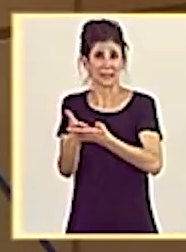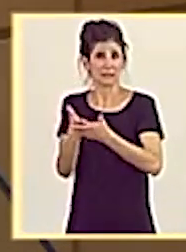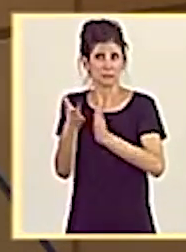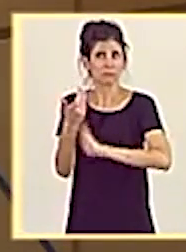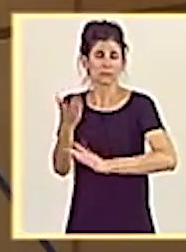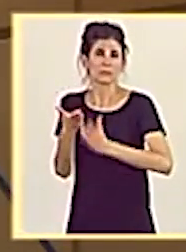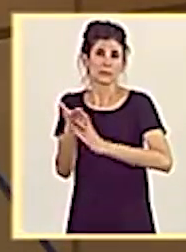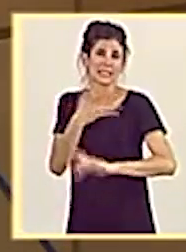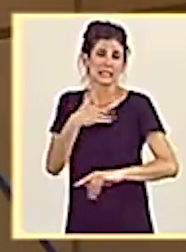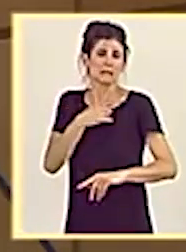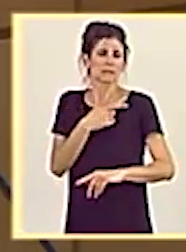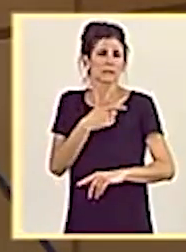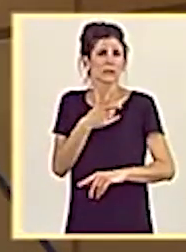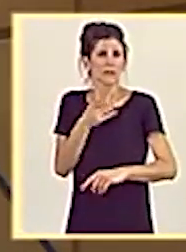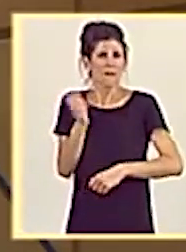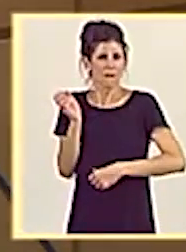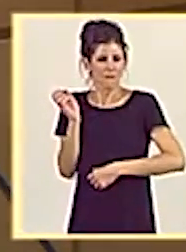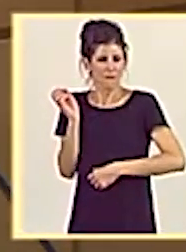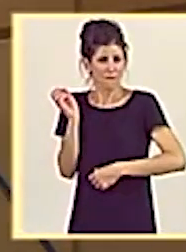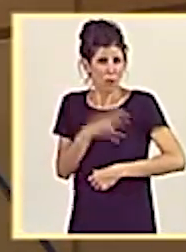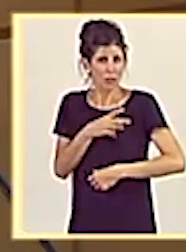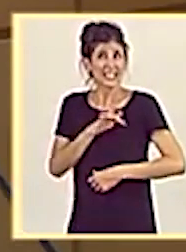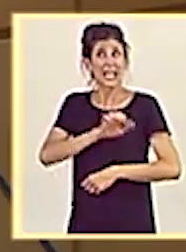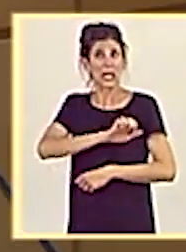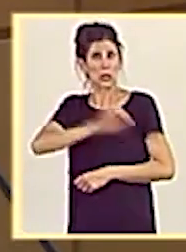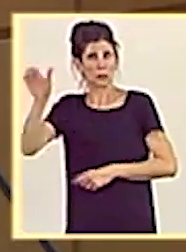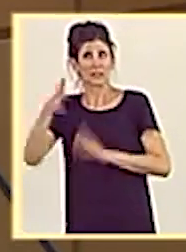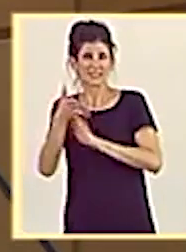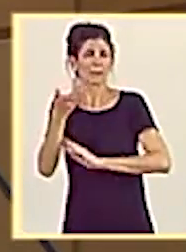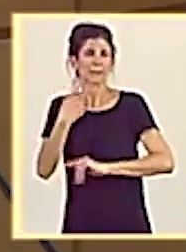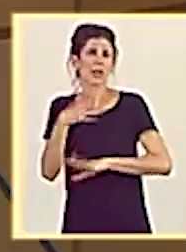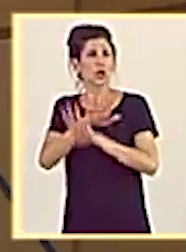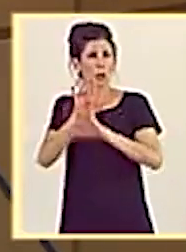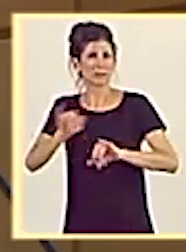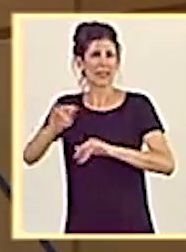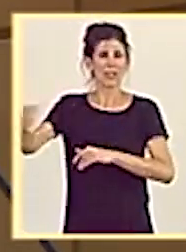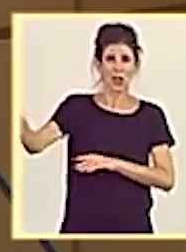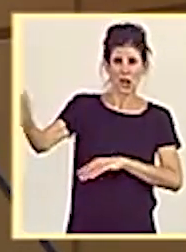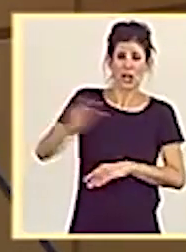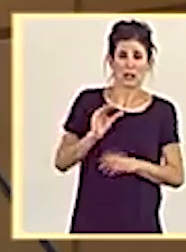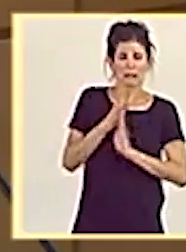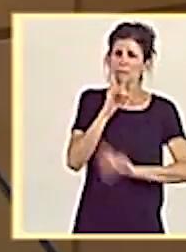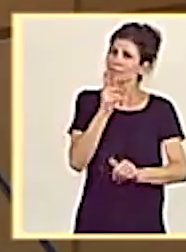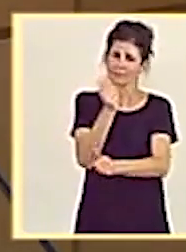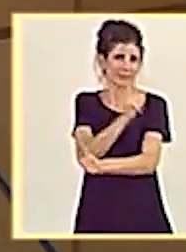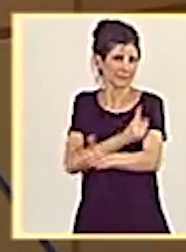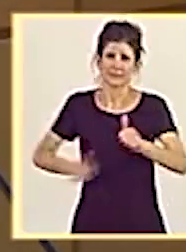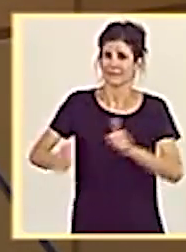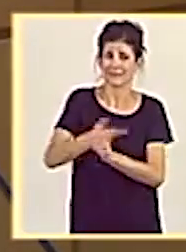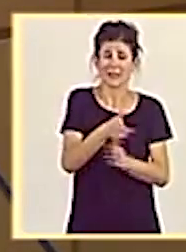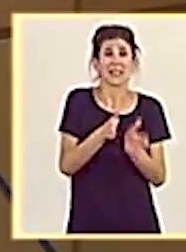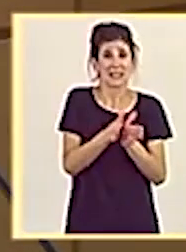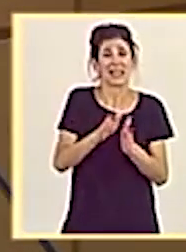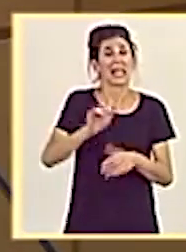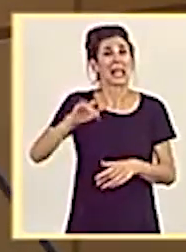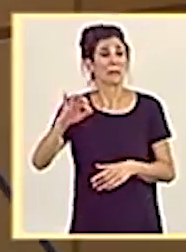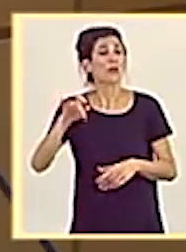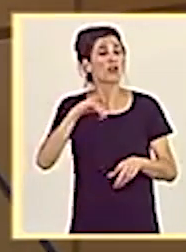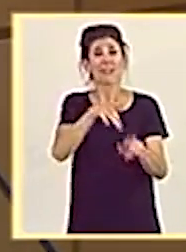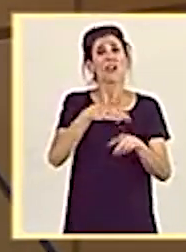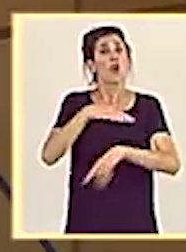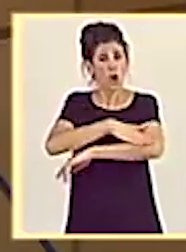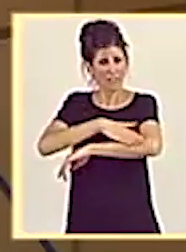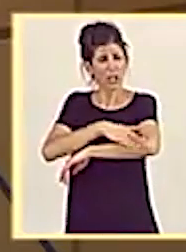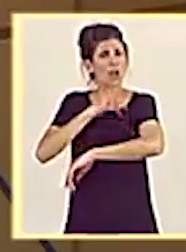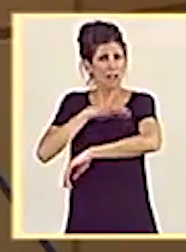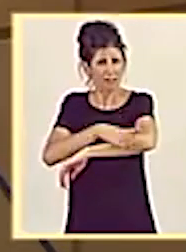que en el marco de los fondos europeos de recuperación se priorizara la actuación en el Delta del Ebro. De hecho, el Gobierno